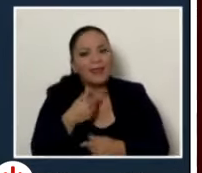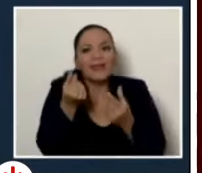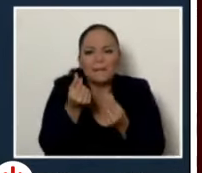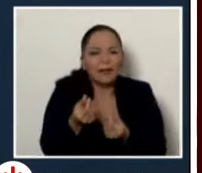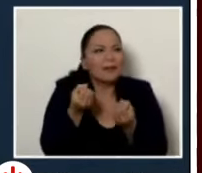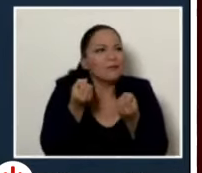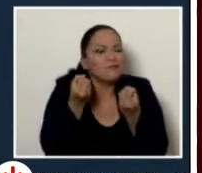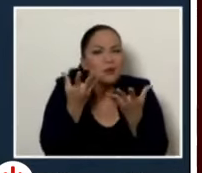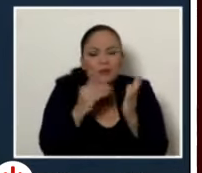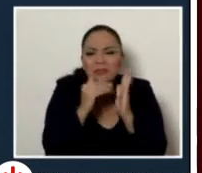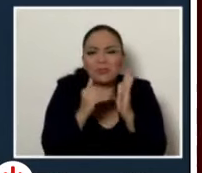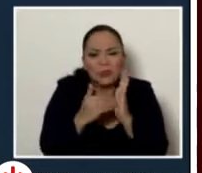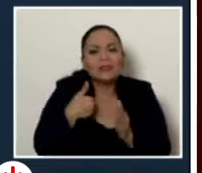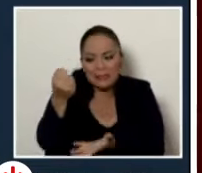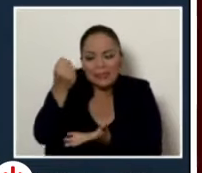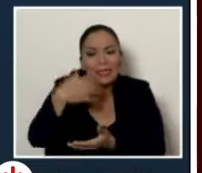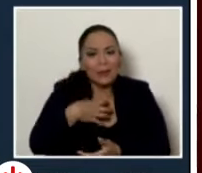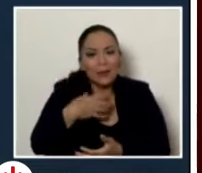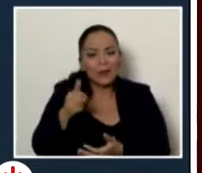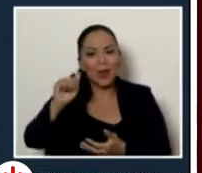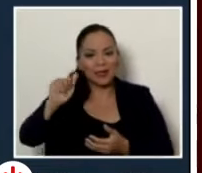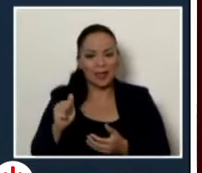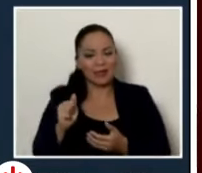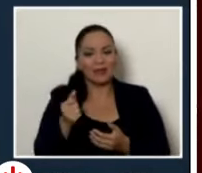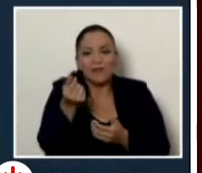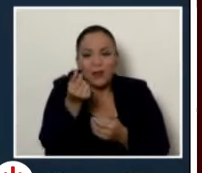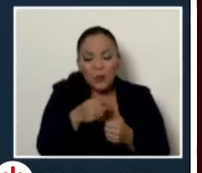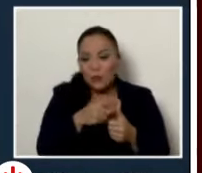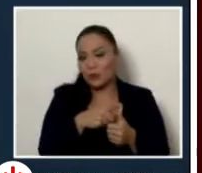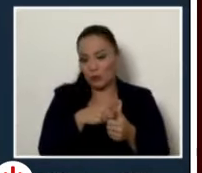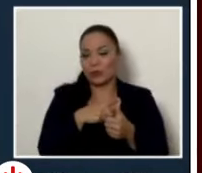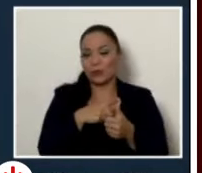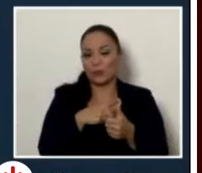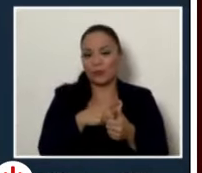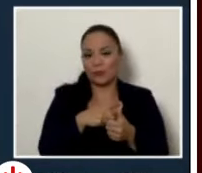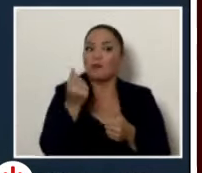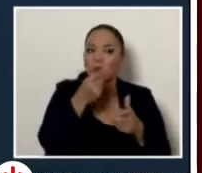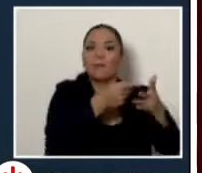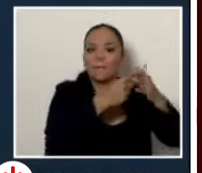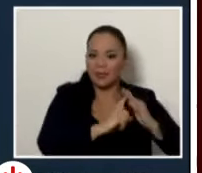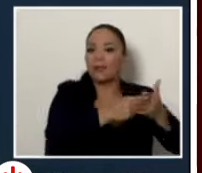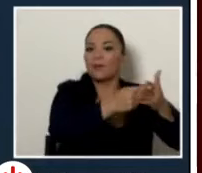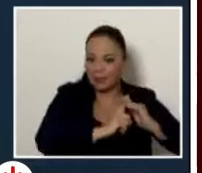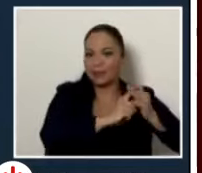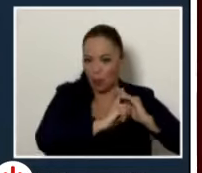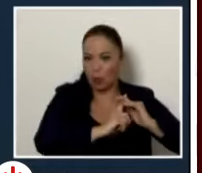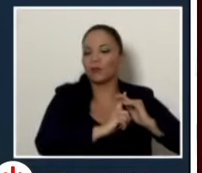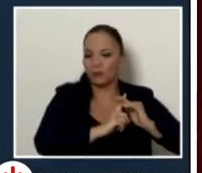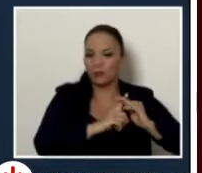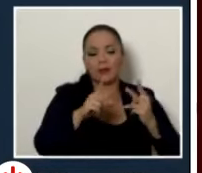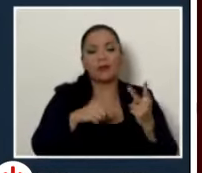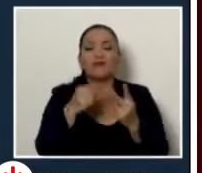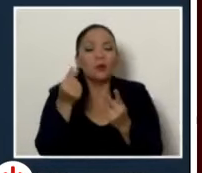muchísimo dinero tiene la AIA, tanto de recursos que provienen de endeudamiento, de créditos, como de